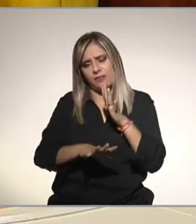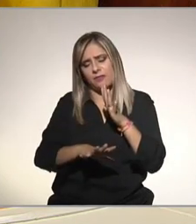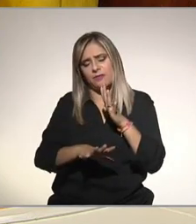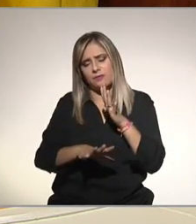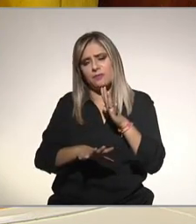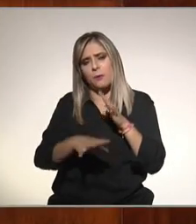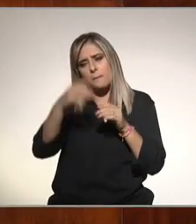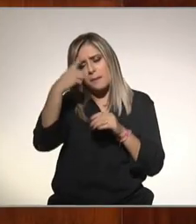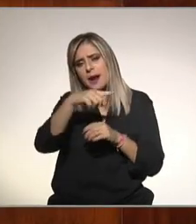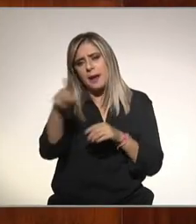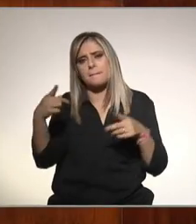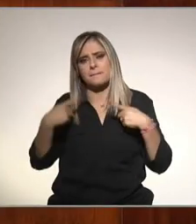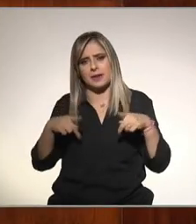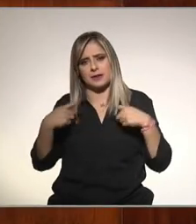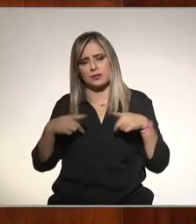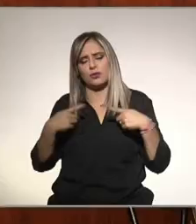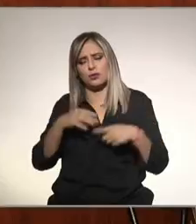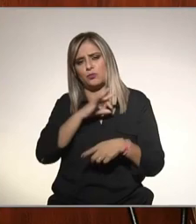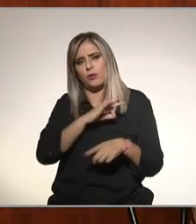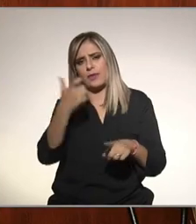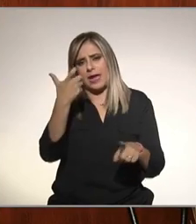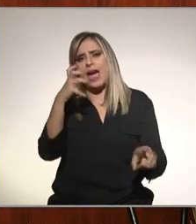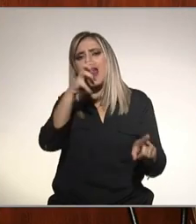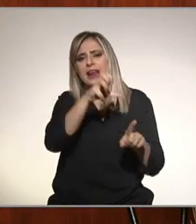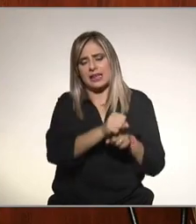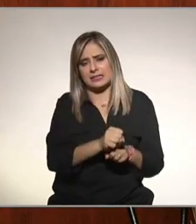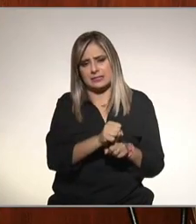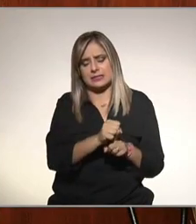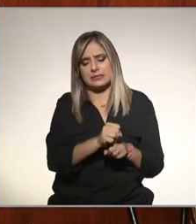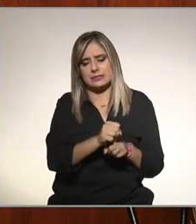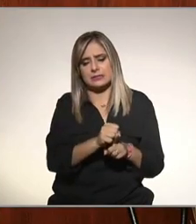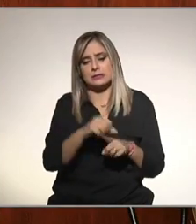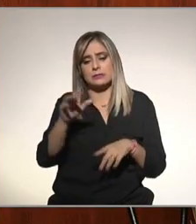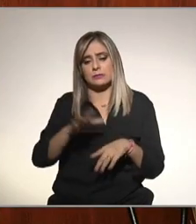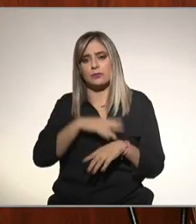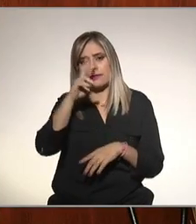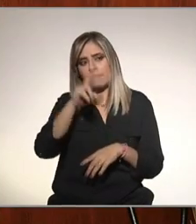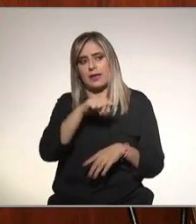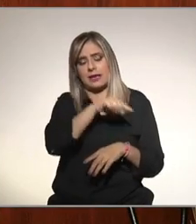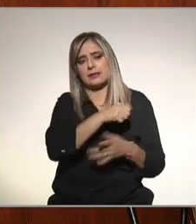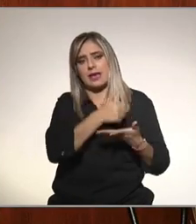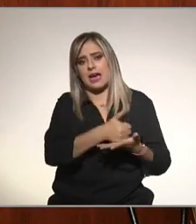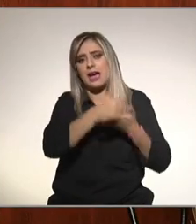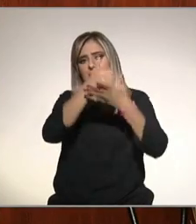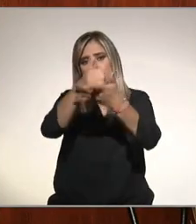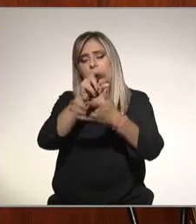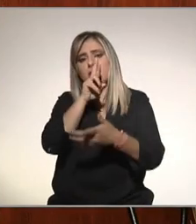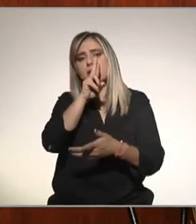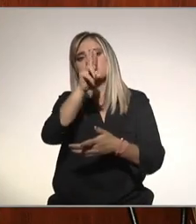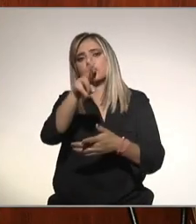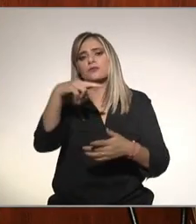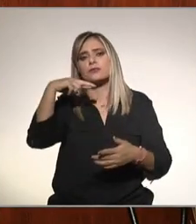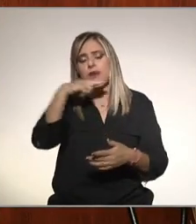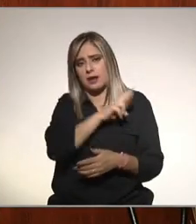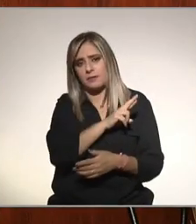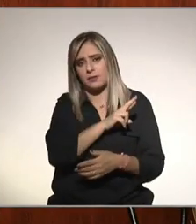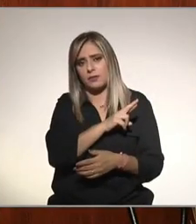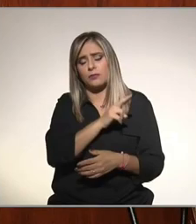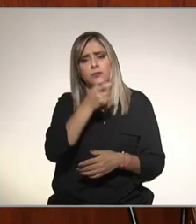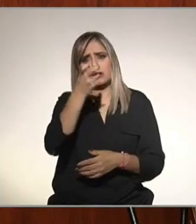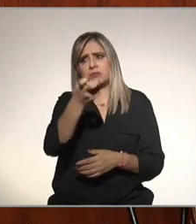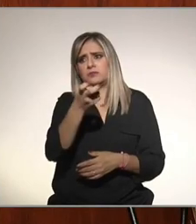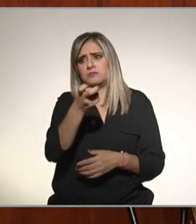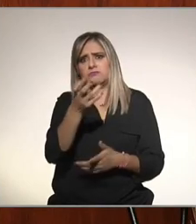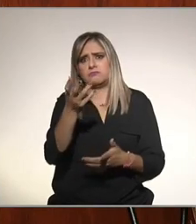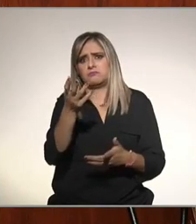pues más cercano a lo que los mexicanos si pueden pagar porque es de mucha ayuda para los pacientes y es un estudio que podemos tomar